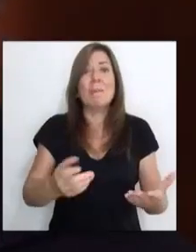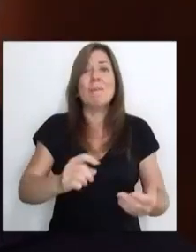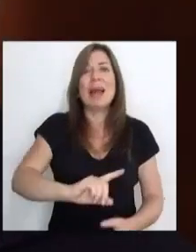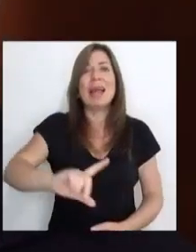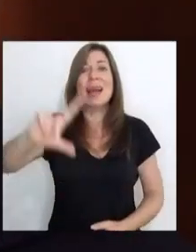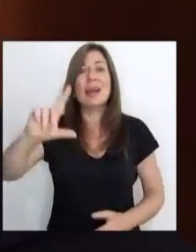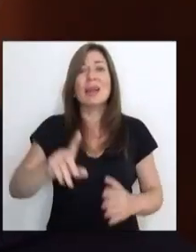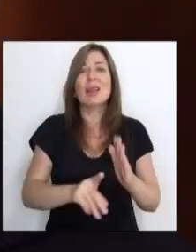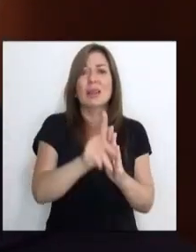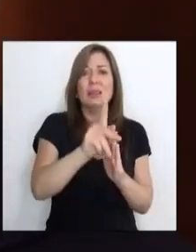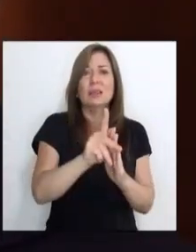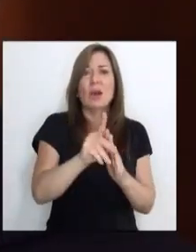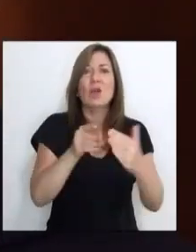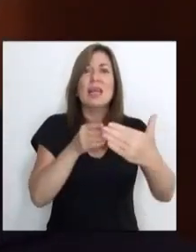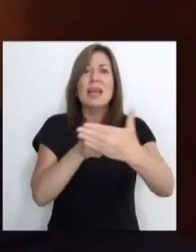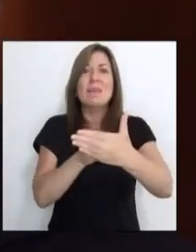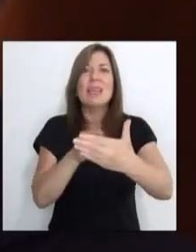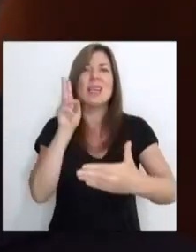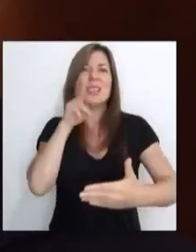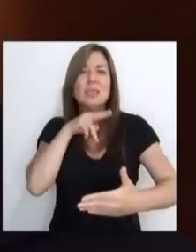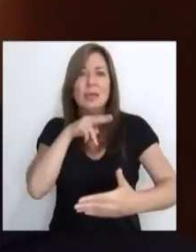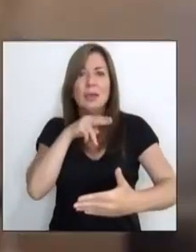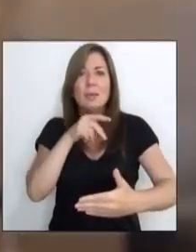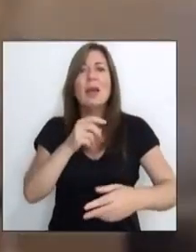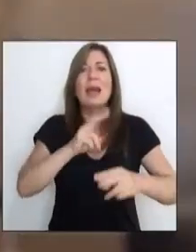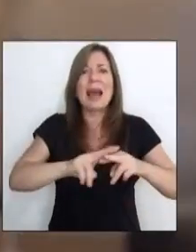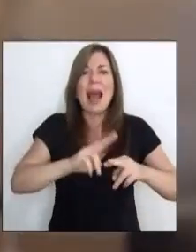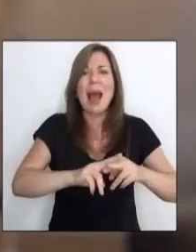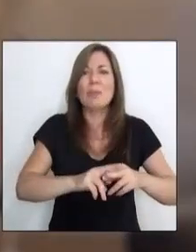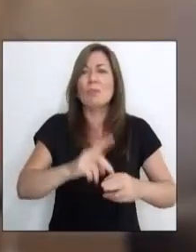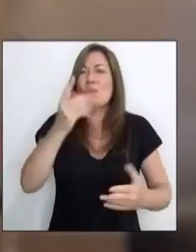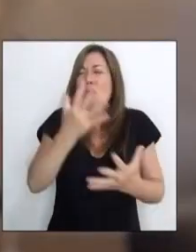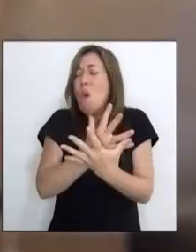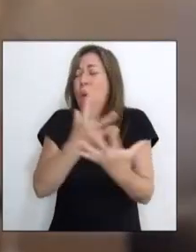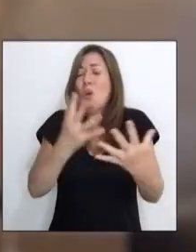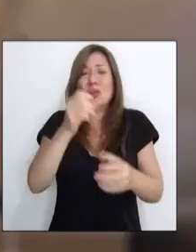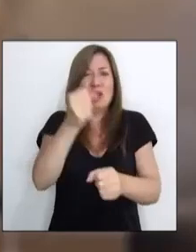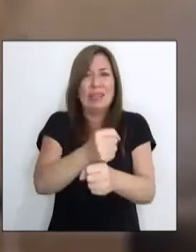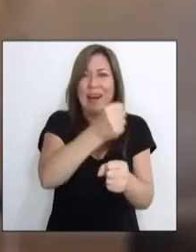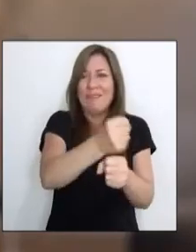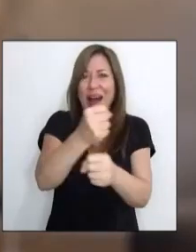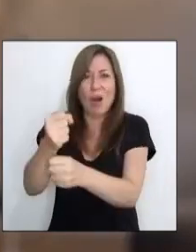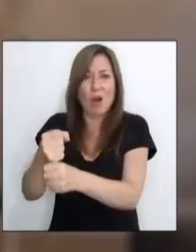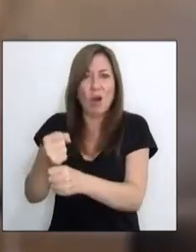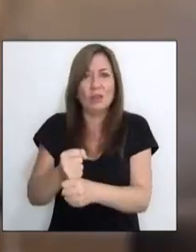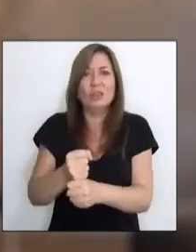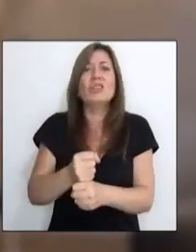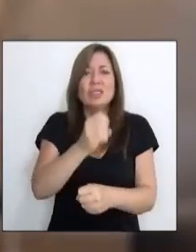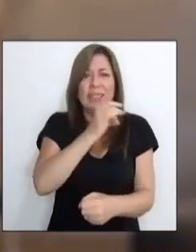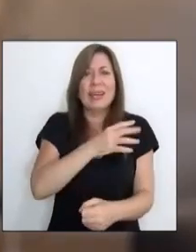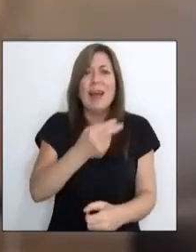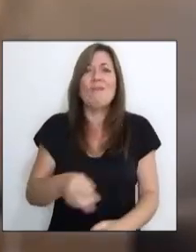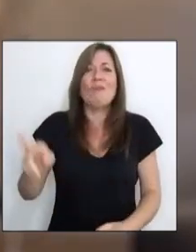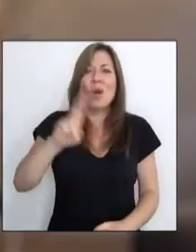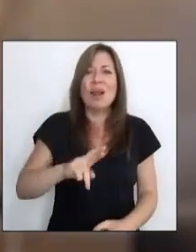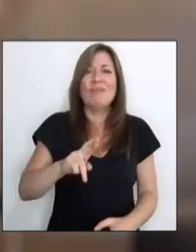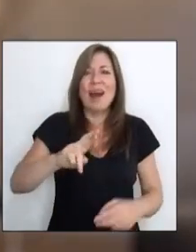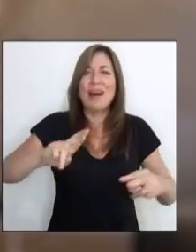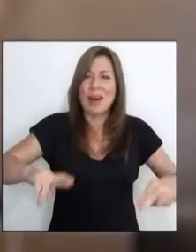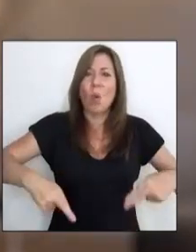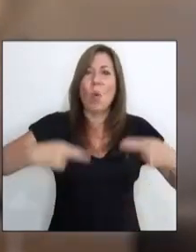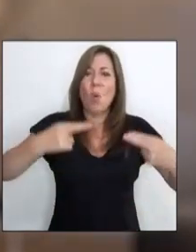para que crezcan y se desarrollen sin límites, para que puedan crear miles de empleos y para que Chile vuelva a